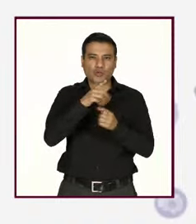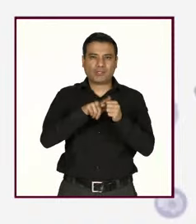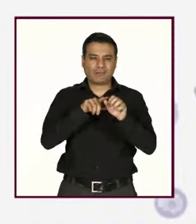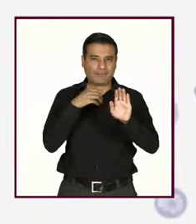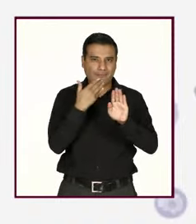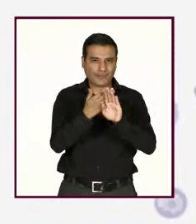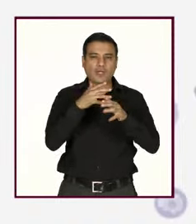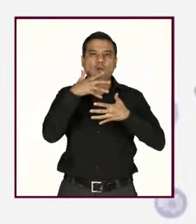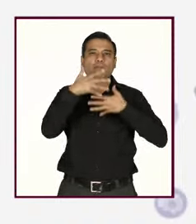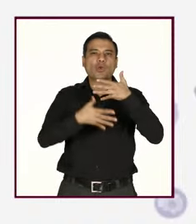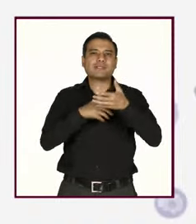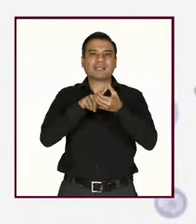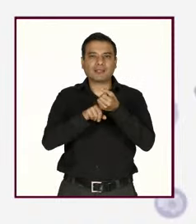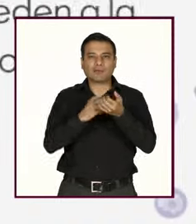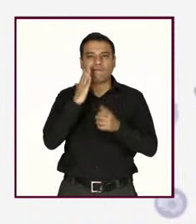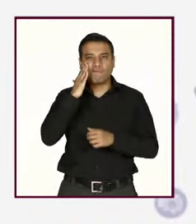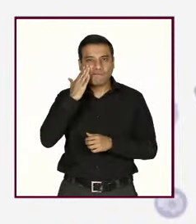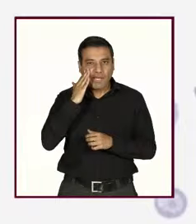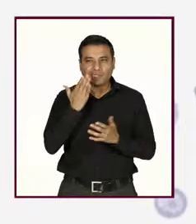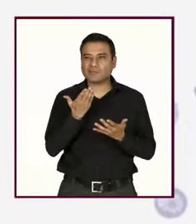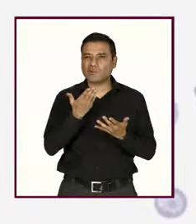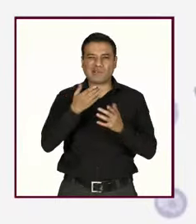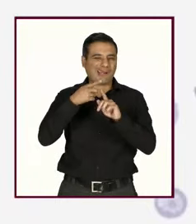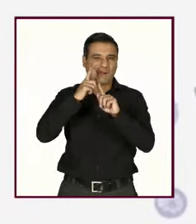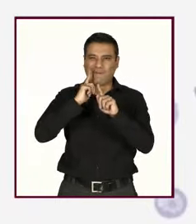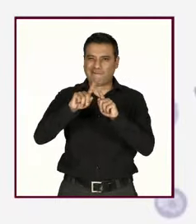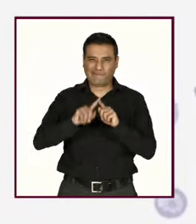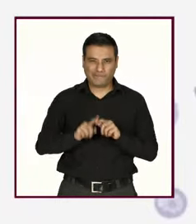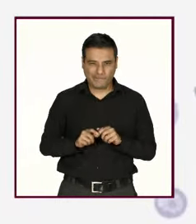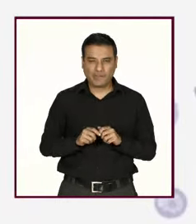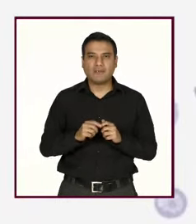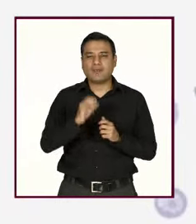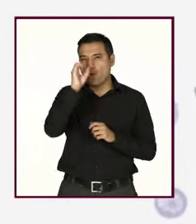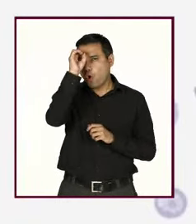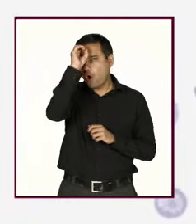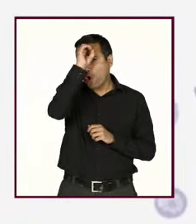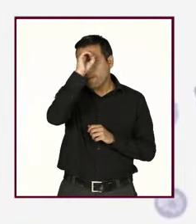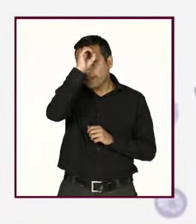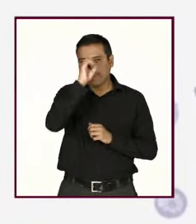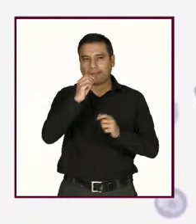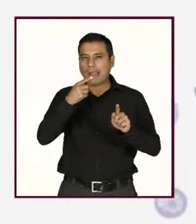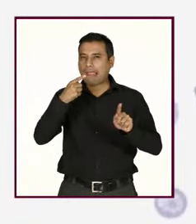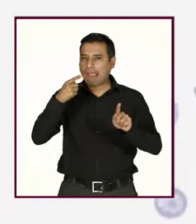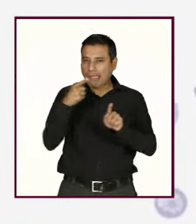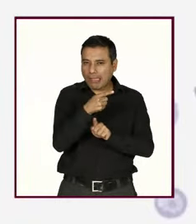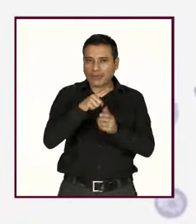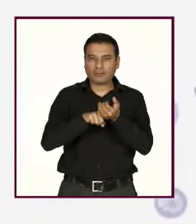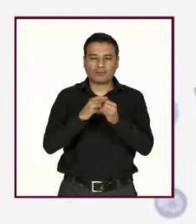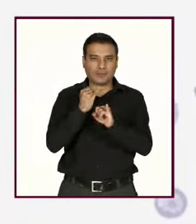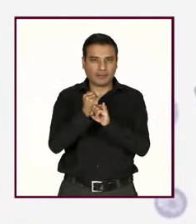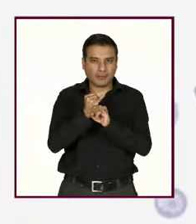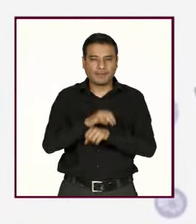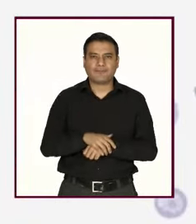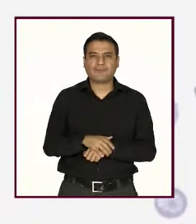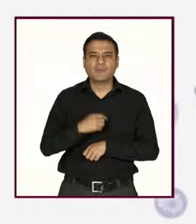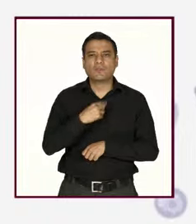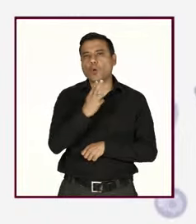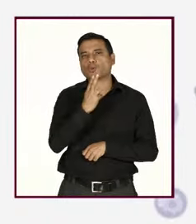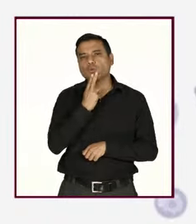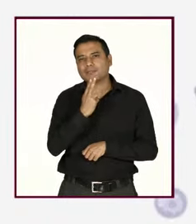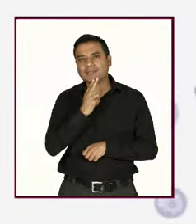través de los medios de comunicación como Facebook, etcétera. Comentarios despectivos mediante medios digitales. Utilizar los medios